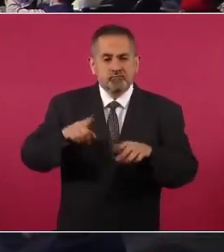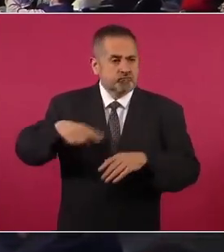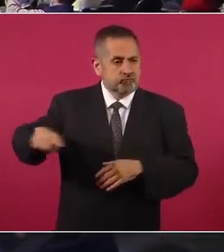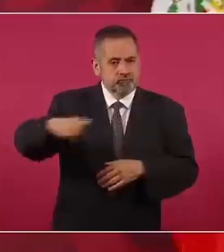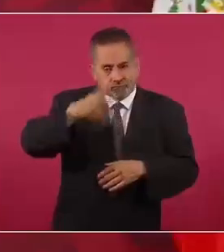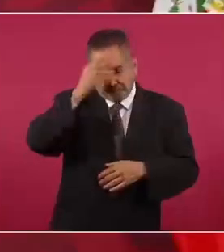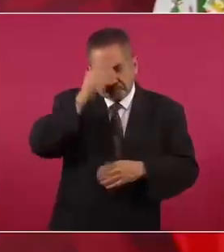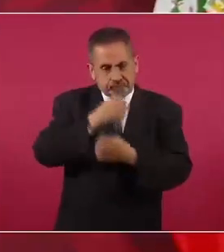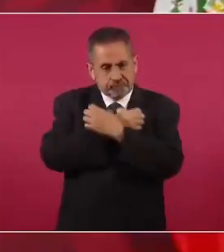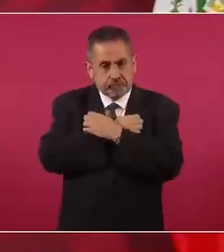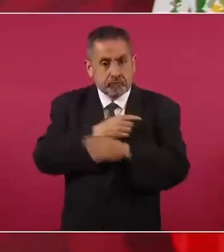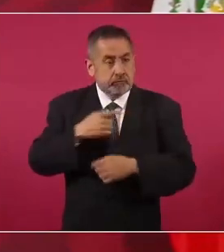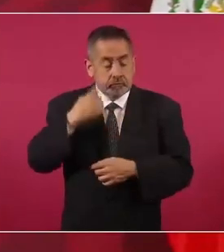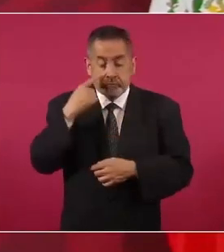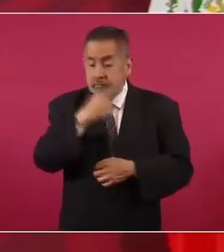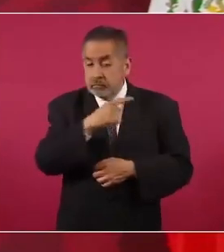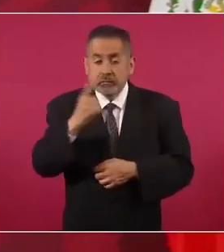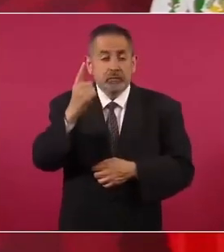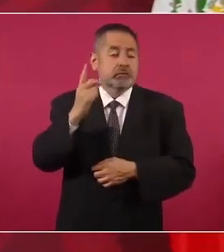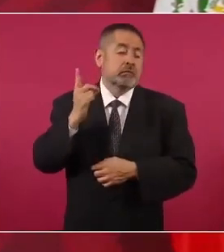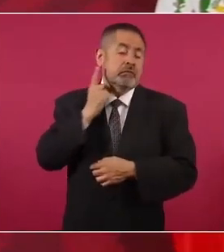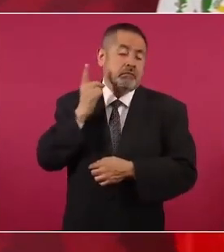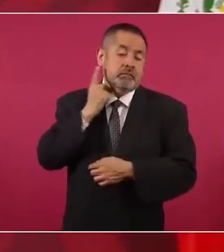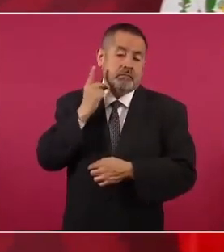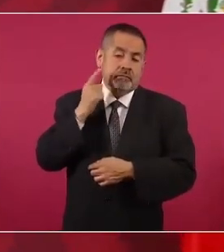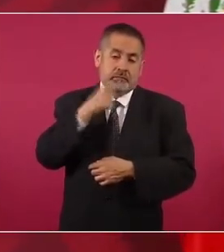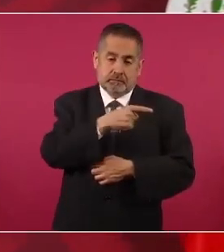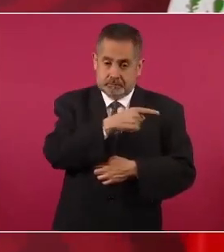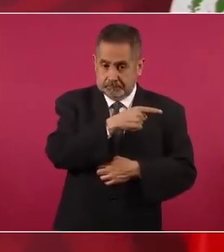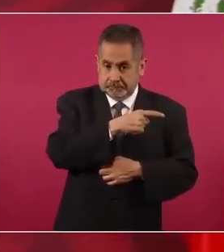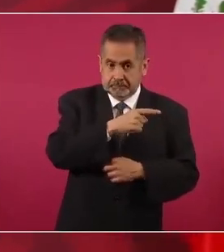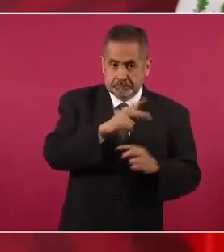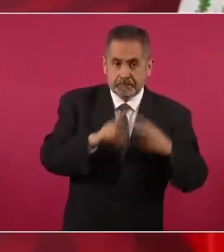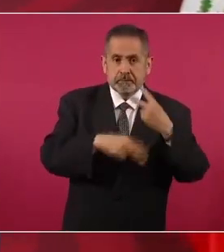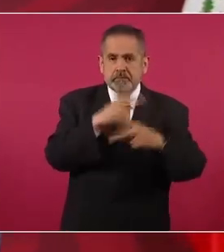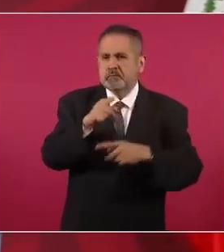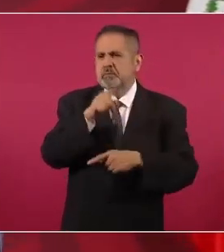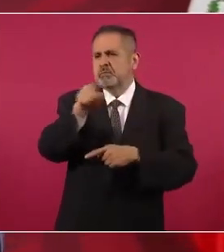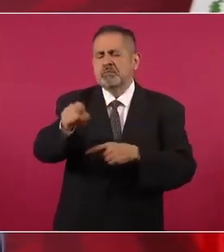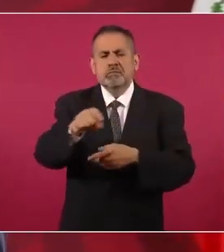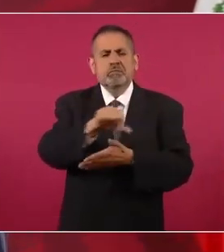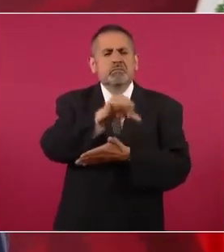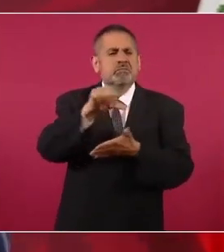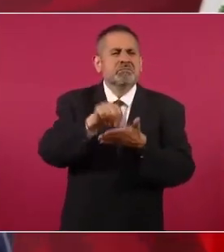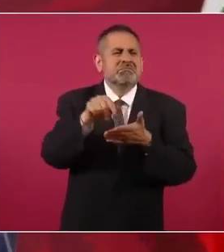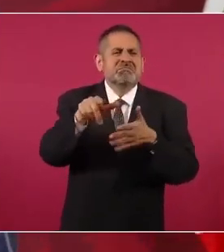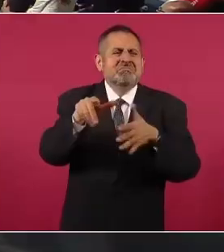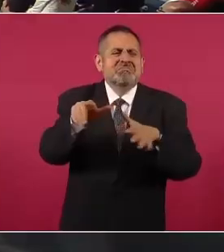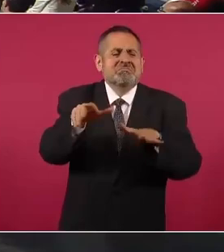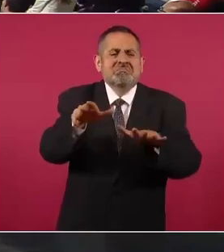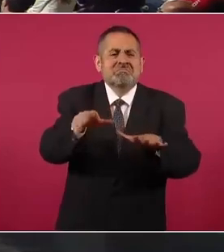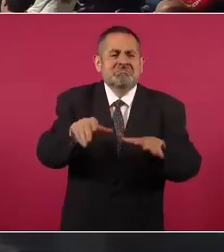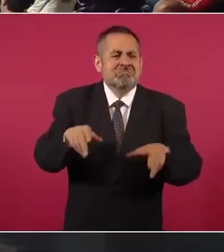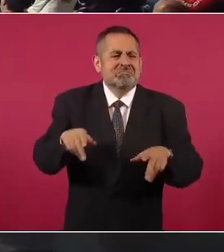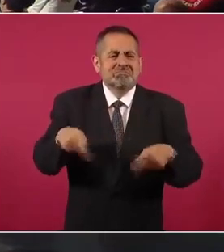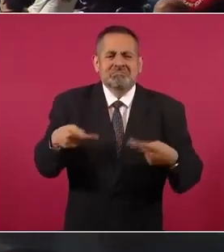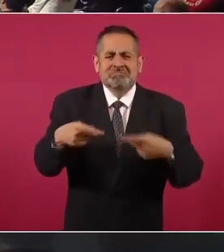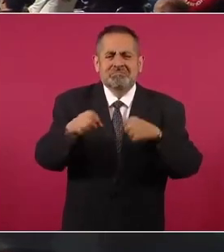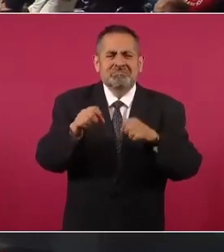Fue un diputado a un centro comercial como Soriana,